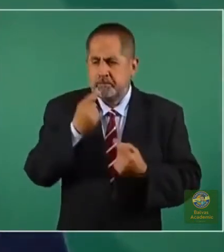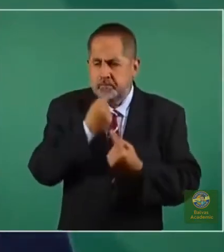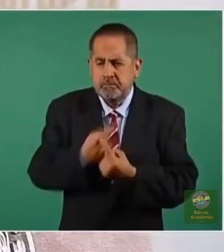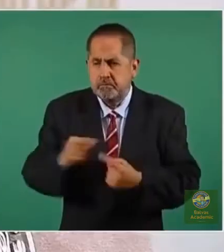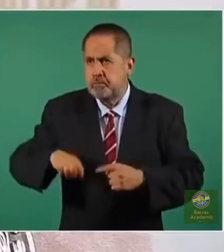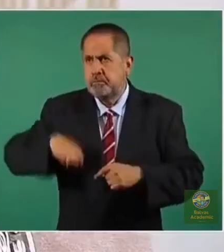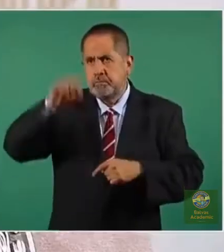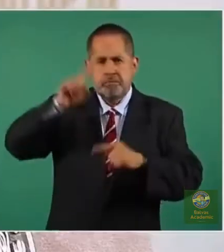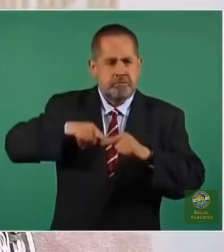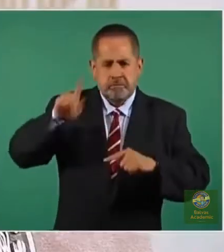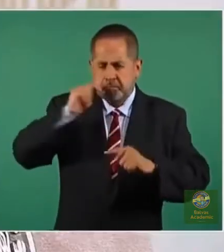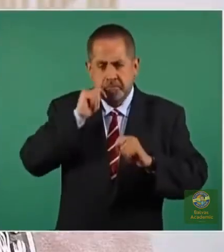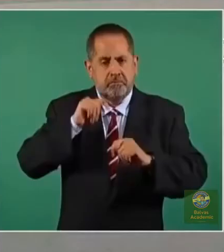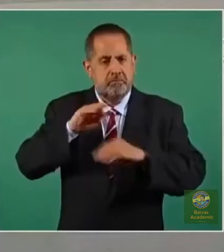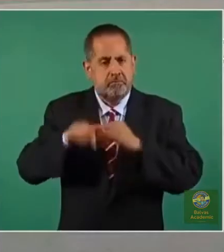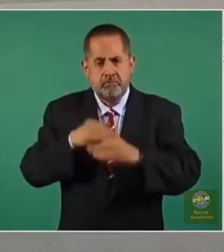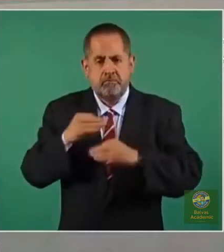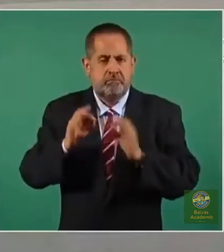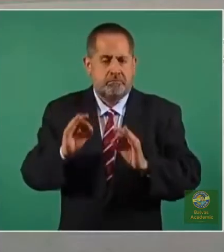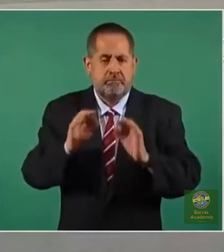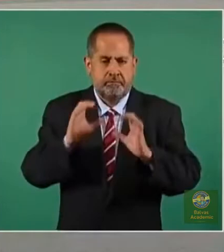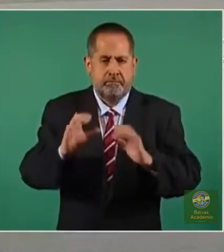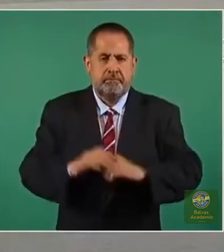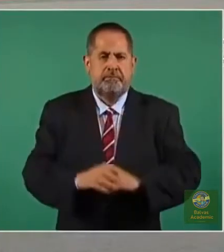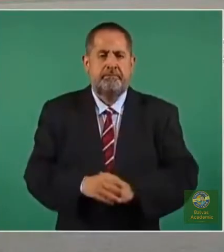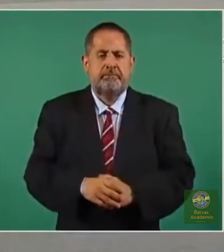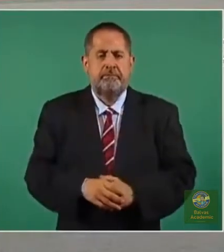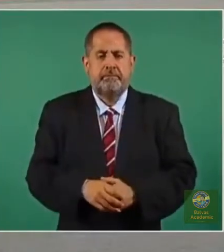pero también incluidos los menores. Gracias.